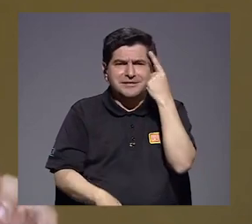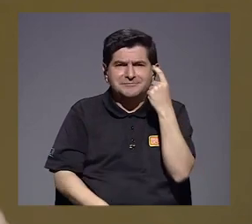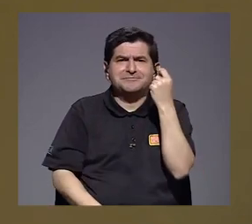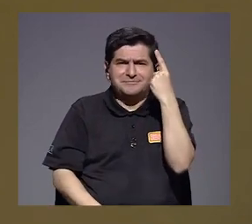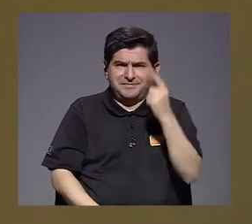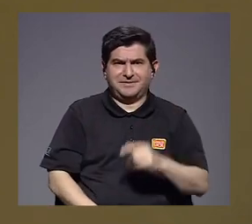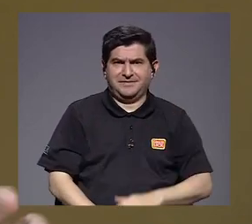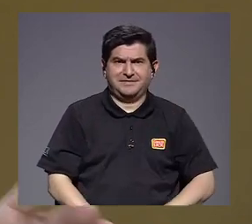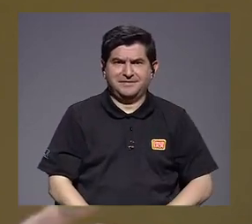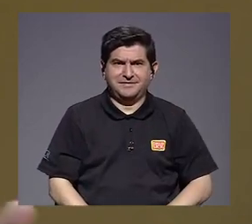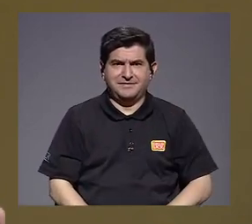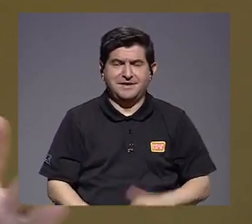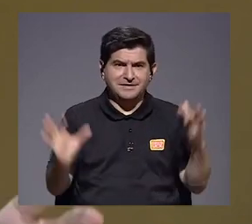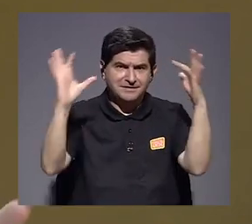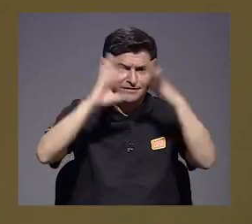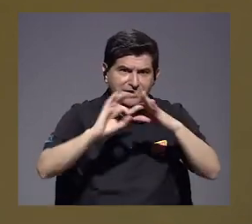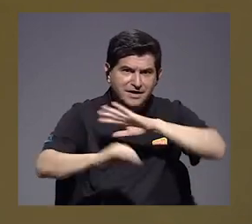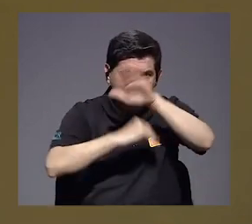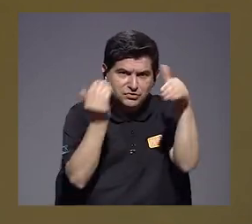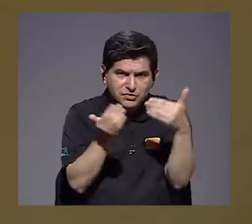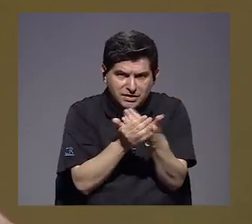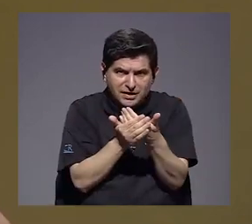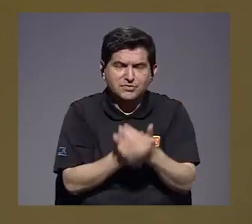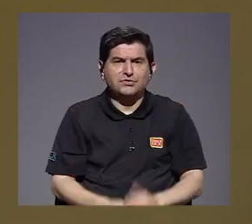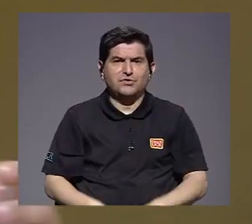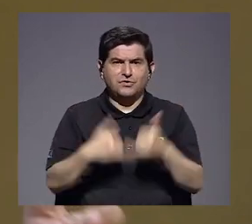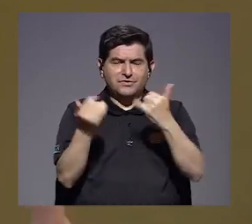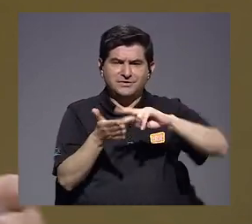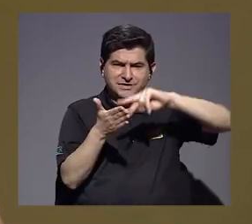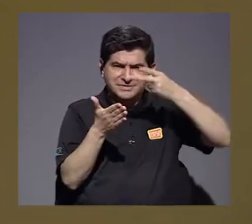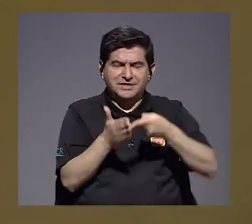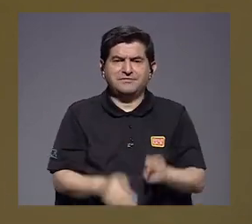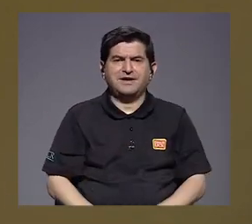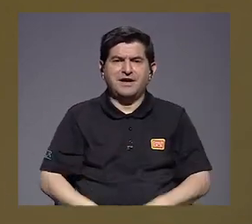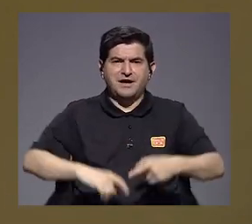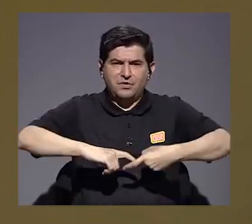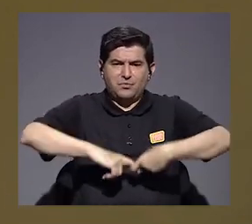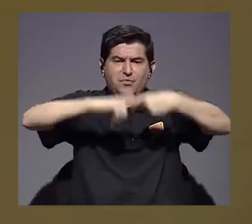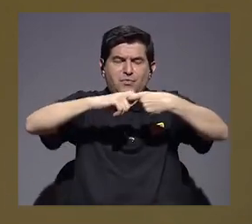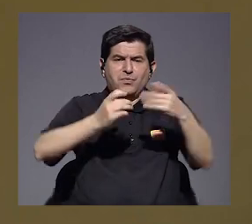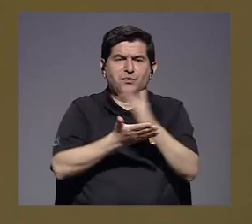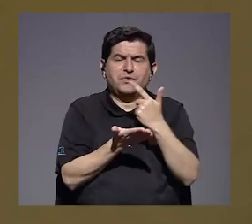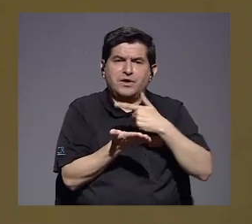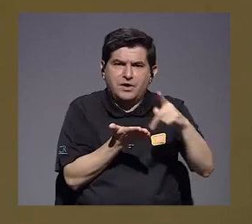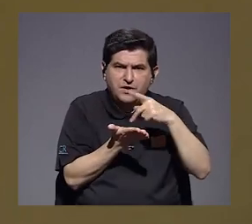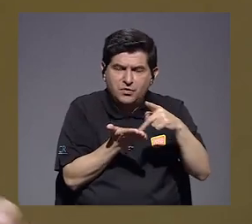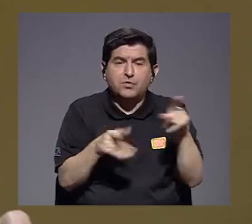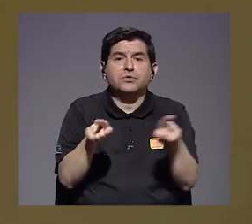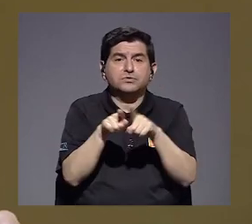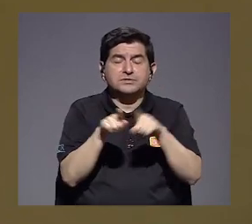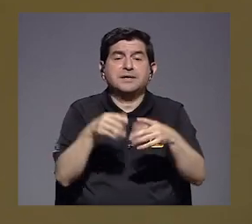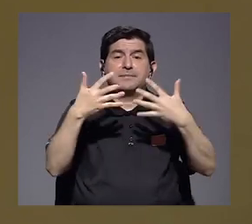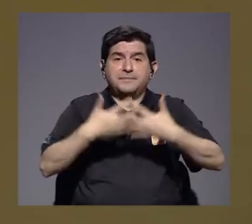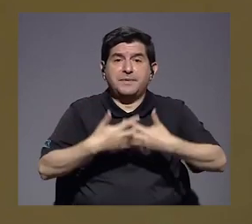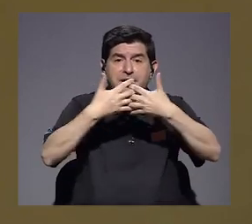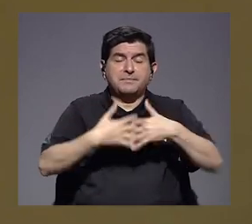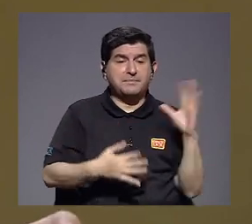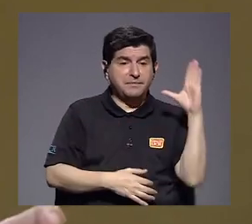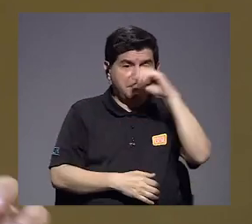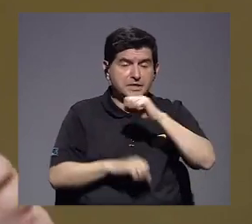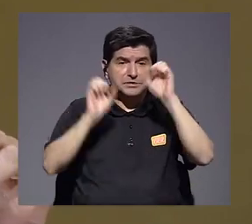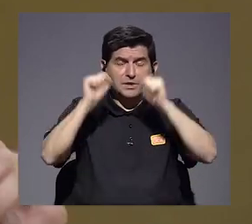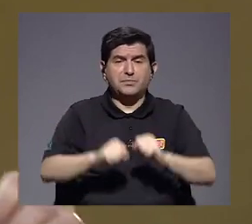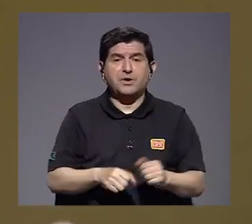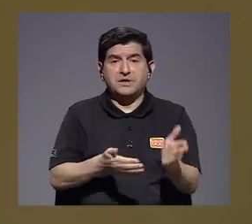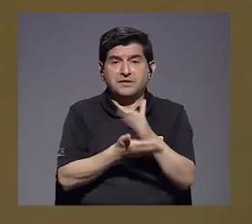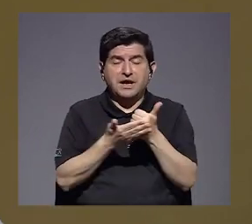que, a propósito de todo lo que se ha significado la suspensión de algunos salarios, también hay empresas que se han dado cuenta que pueden